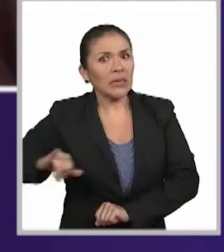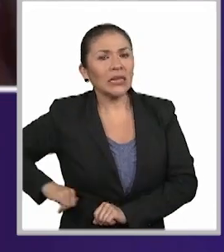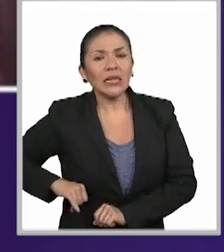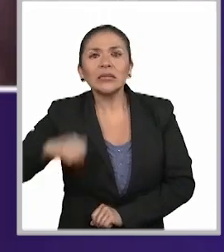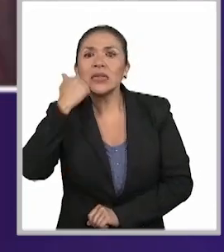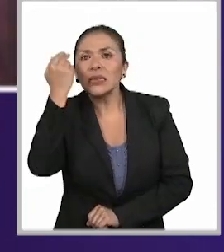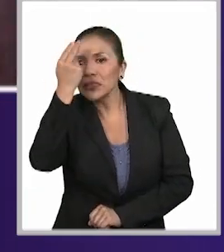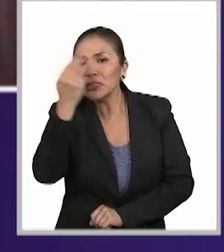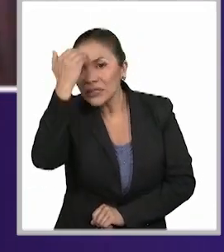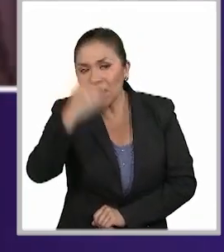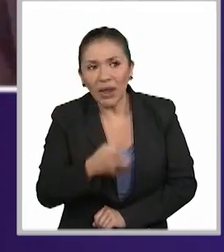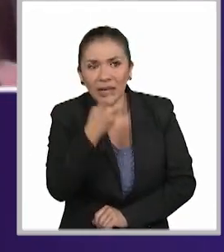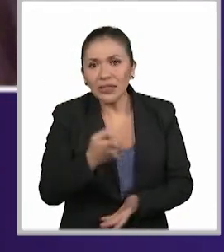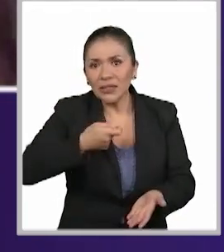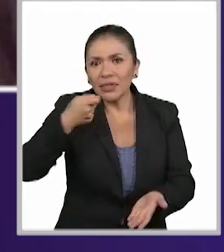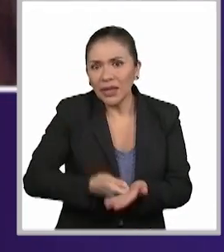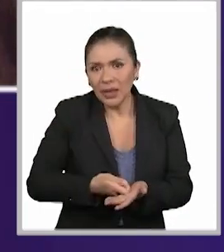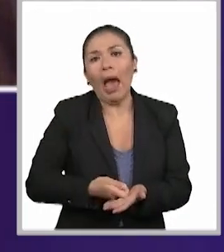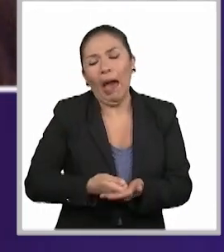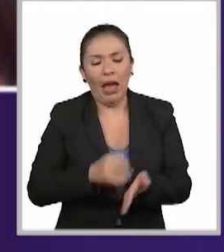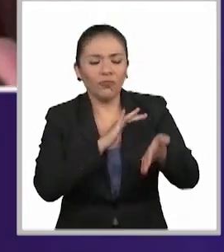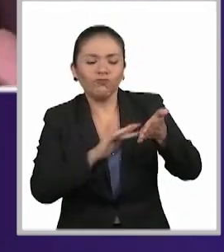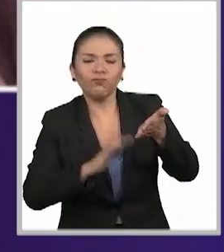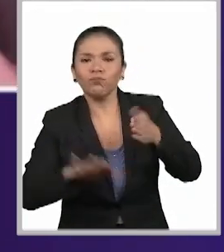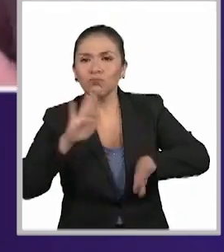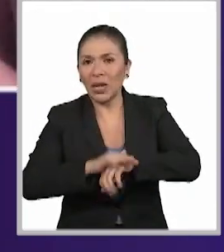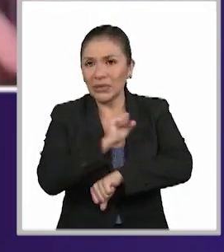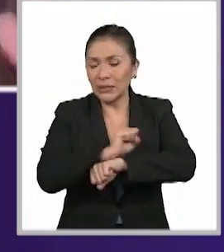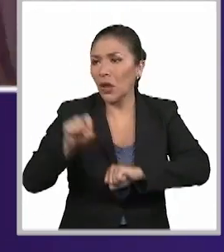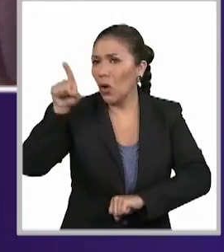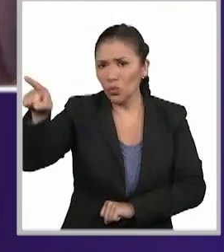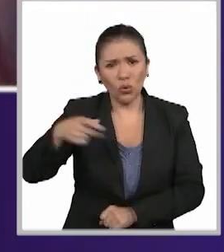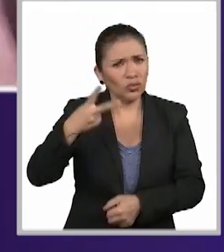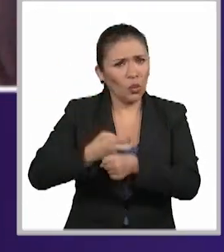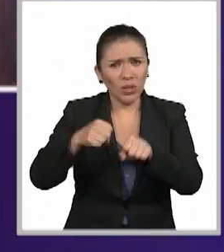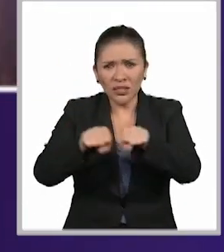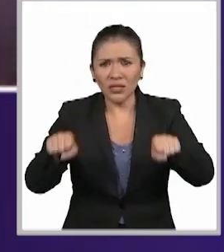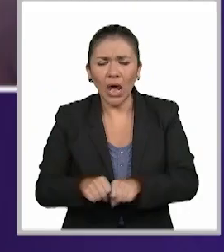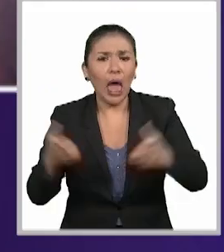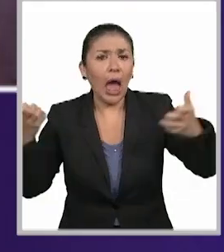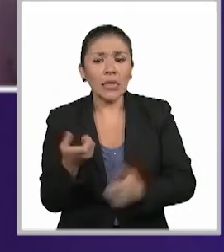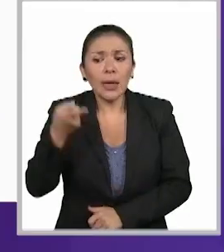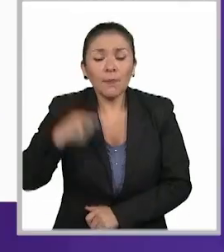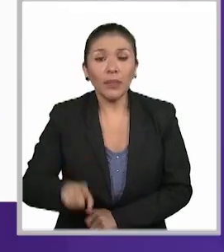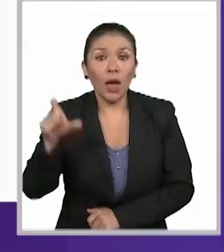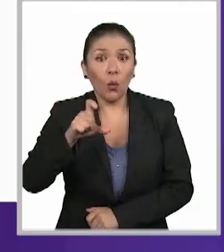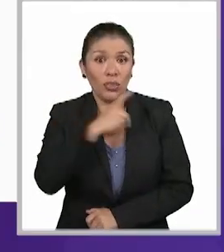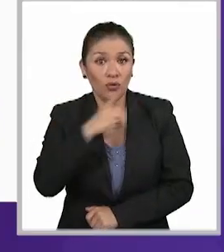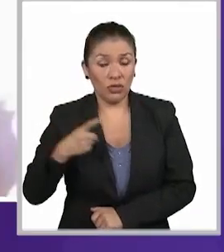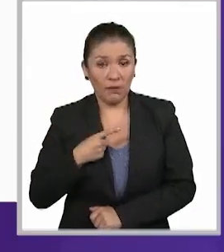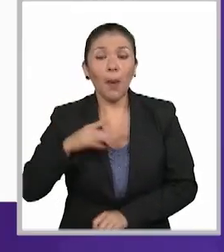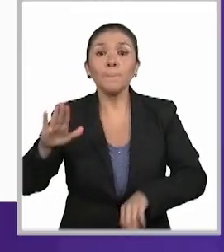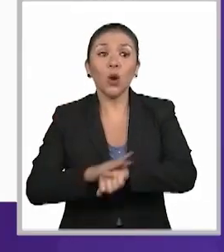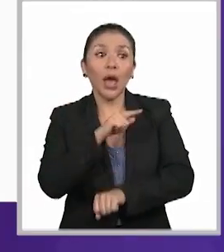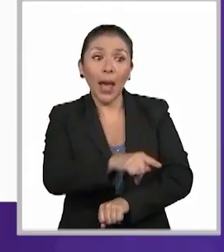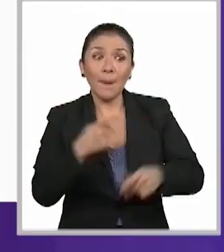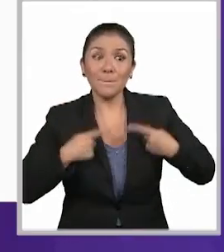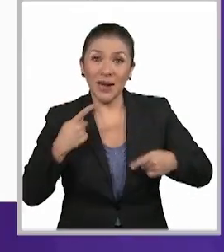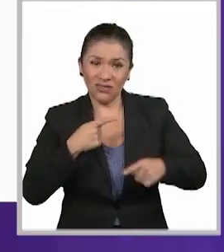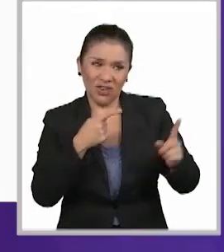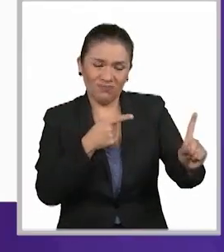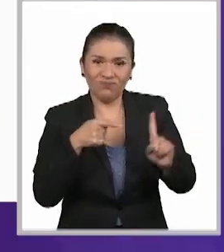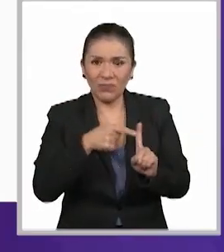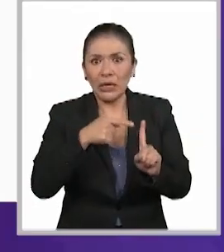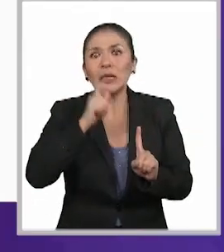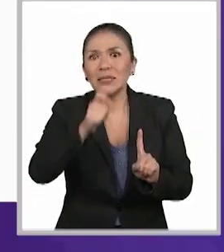a tener interés en conocer esa sentencia. Entonces, la propia segunda sala determina cuándo se emite, ya sea porque el quejoso o la